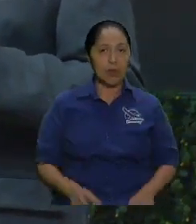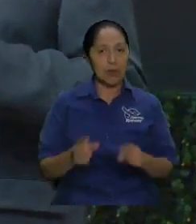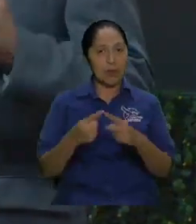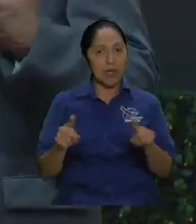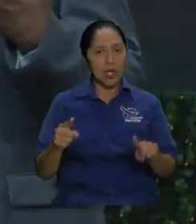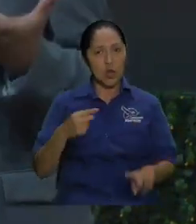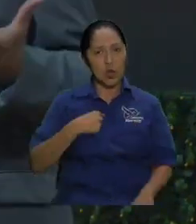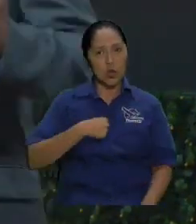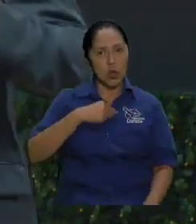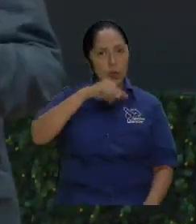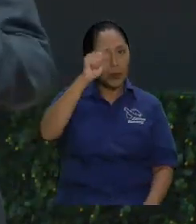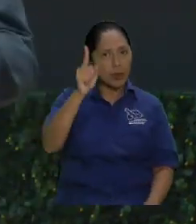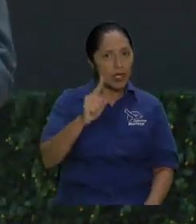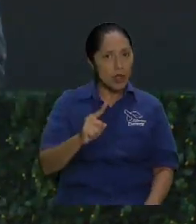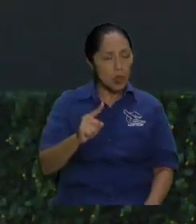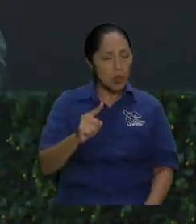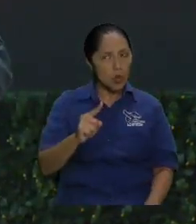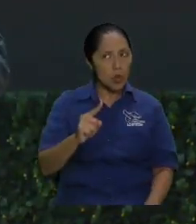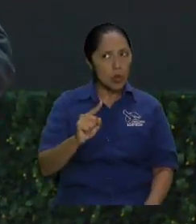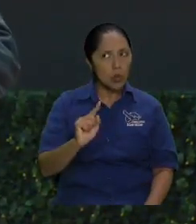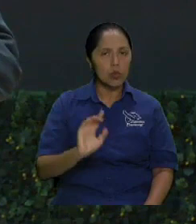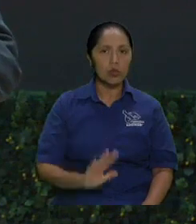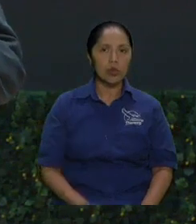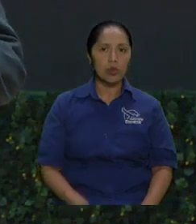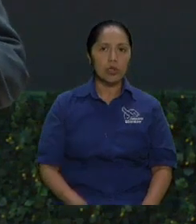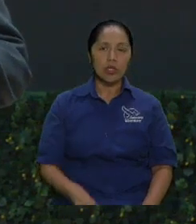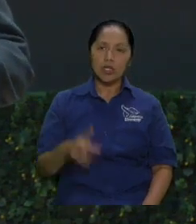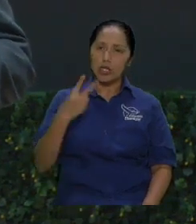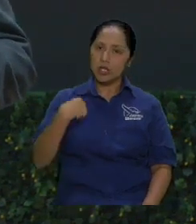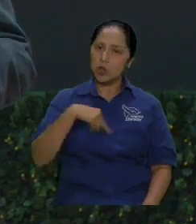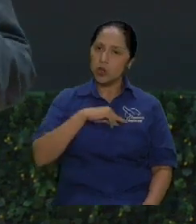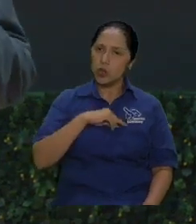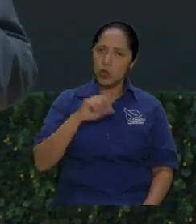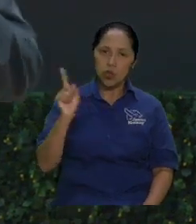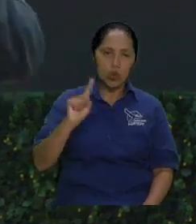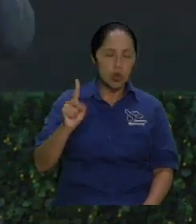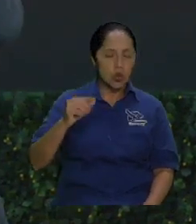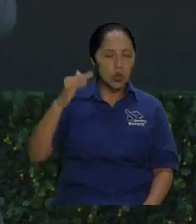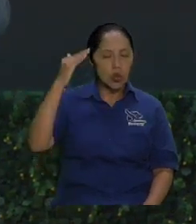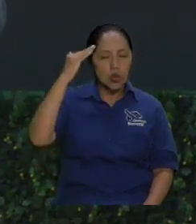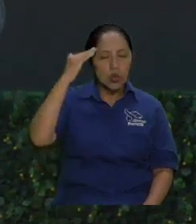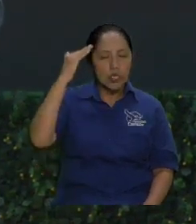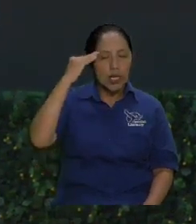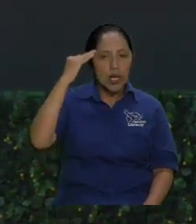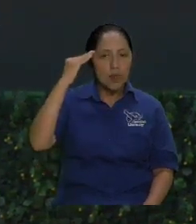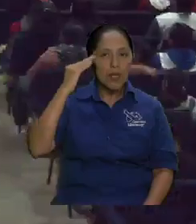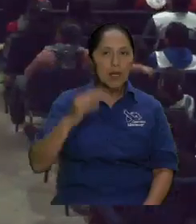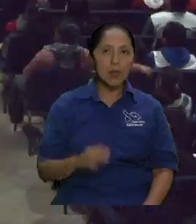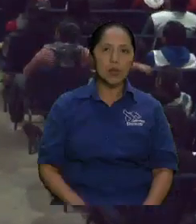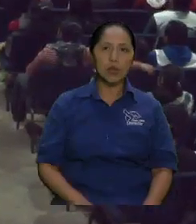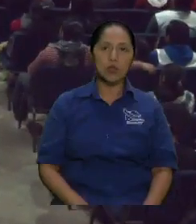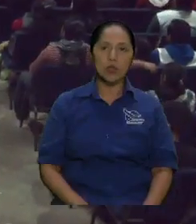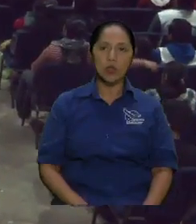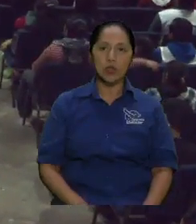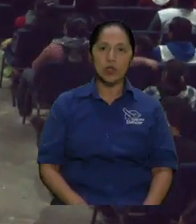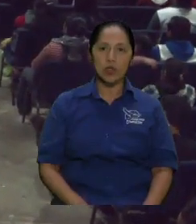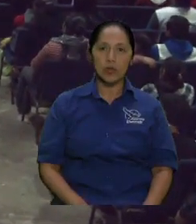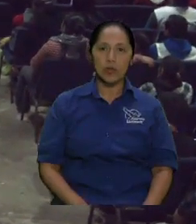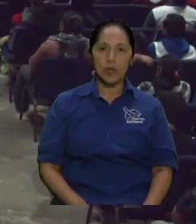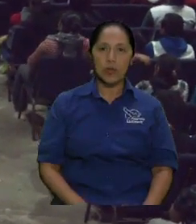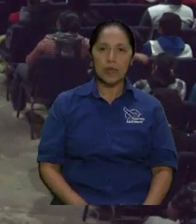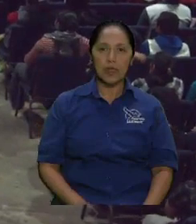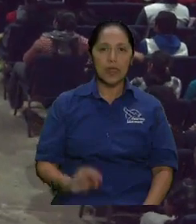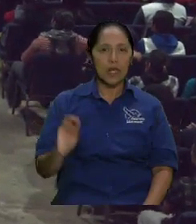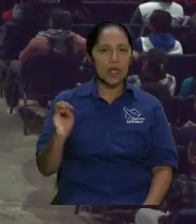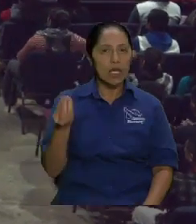si no sabemos comer en lo físico, que es lo palpable y que lo podemos sentir